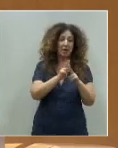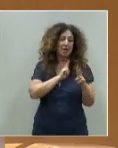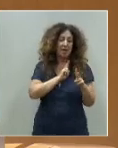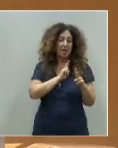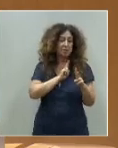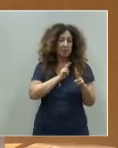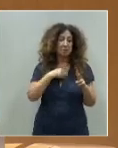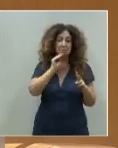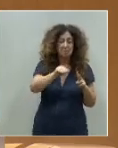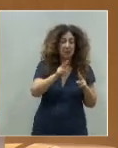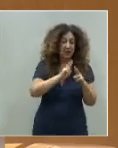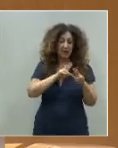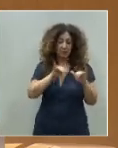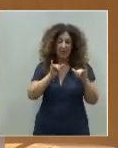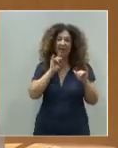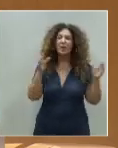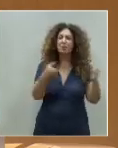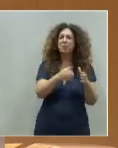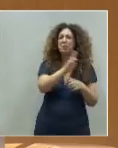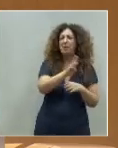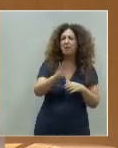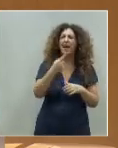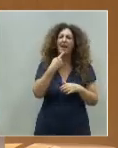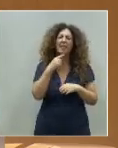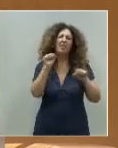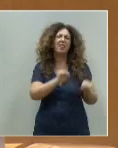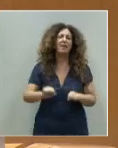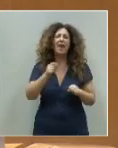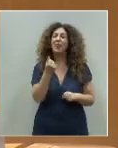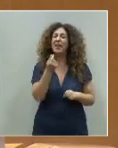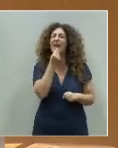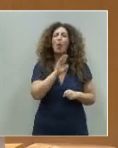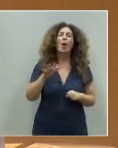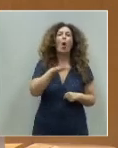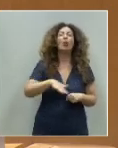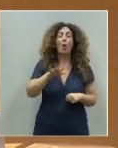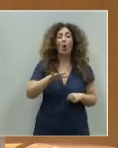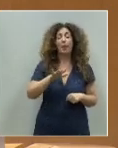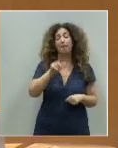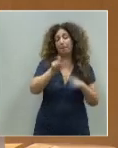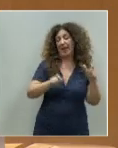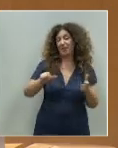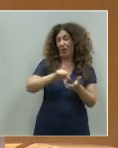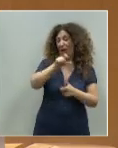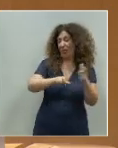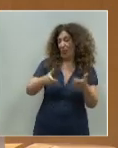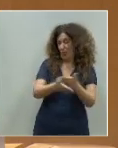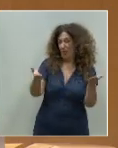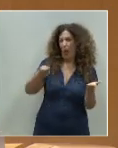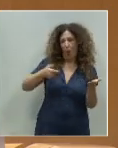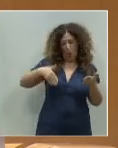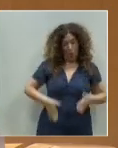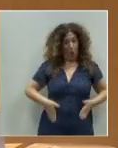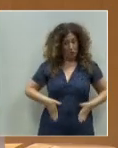escuchar cómo por parte del Partido Popular se defendía que donde mejor estaba el dinero eran los bolsillos de los ciudadanos, olvidando que hay